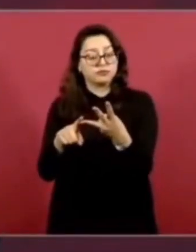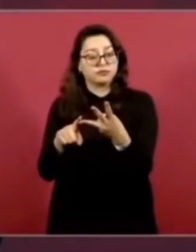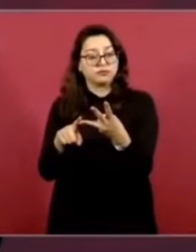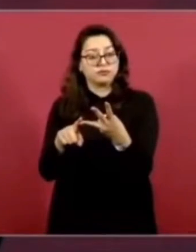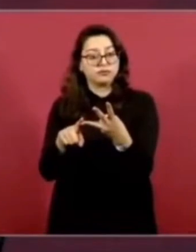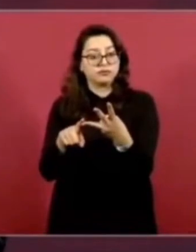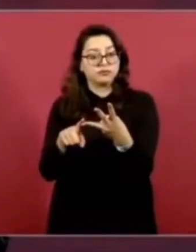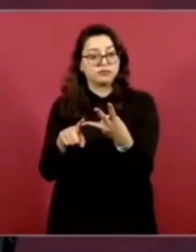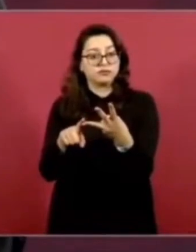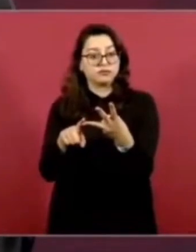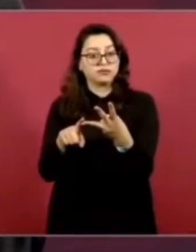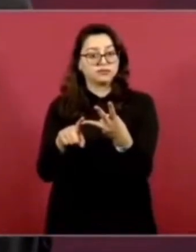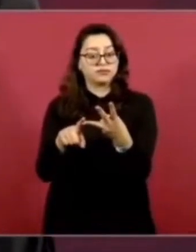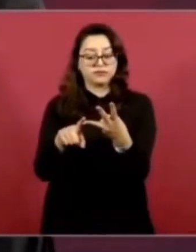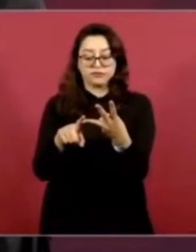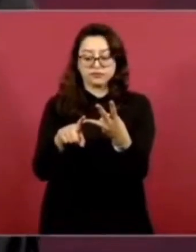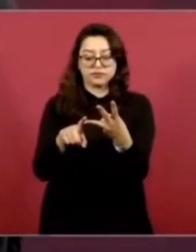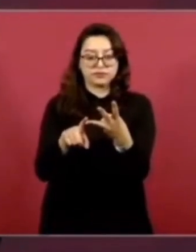Significa